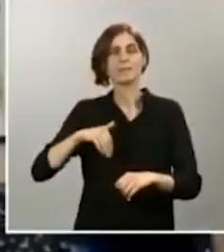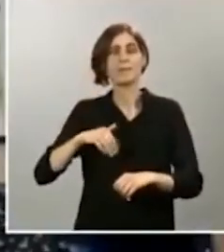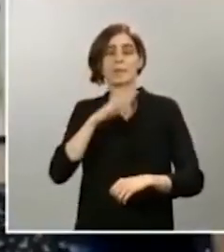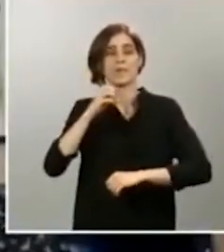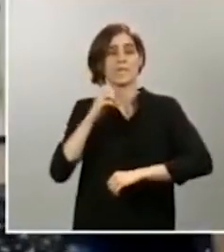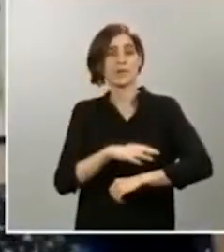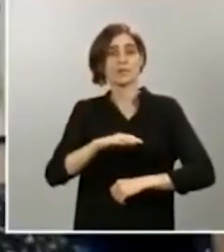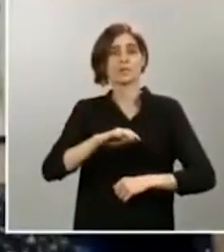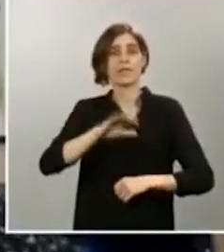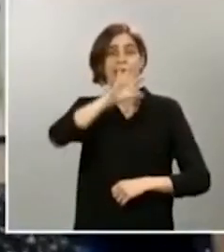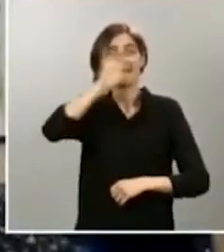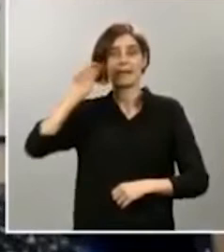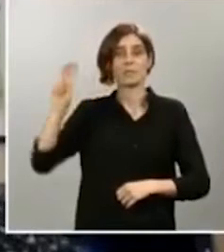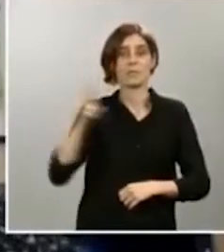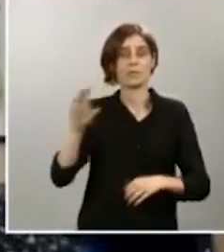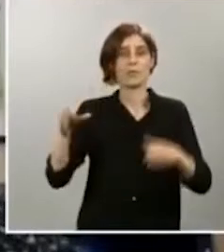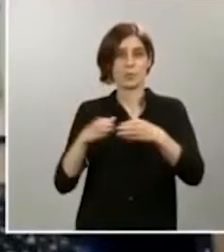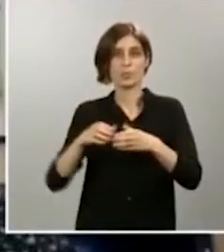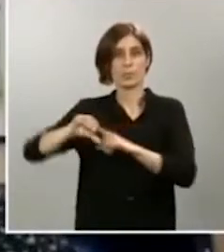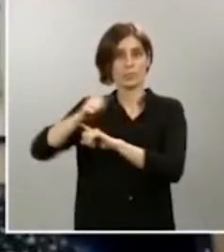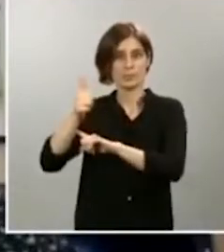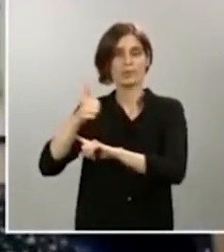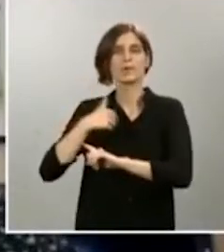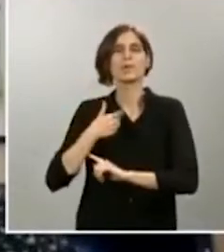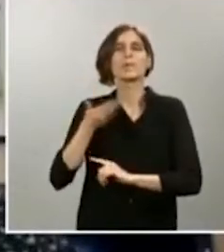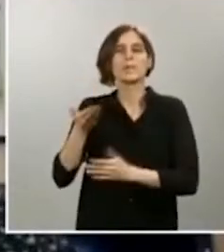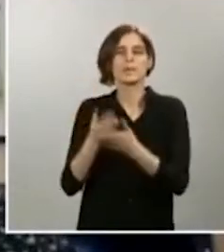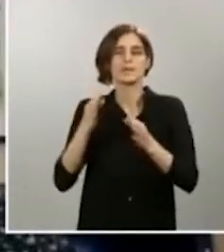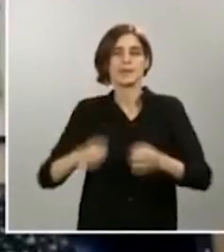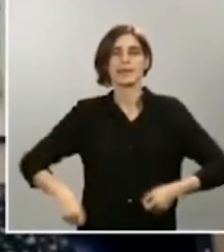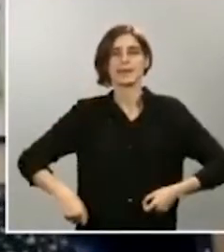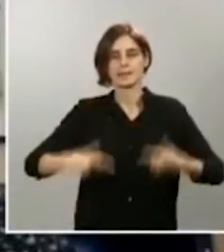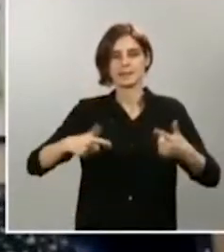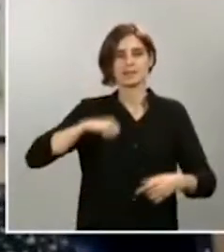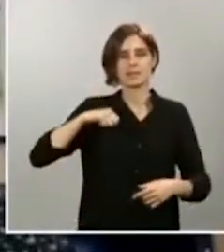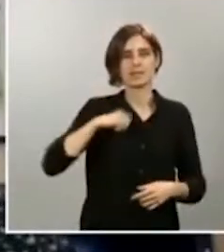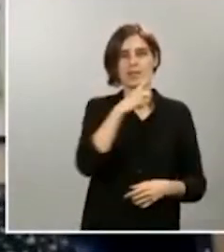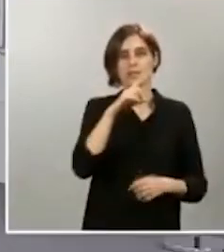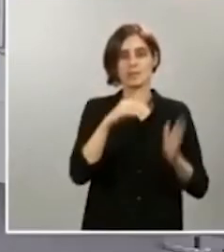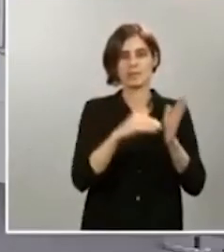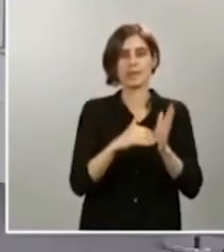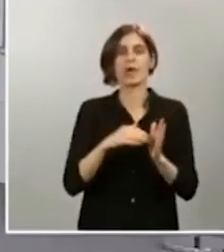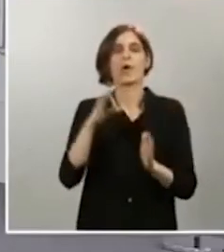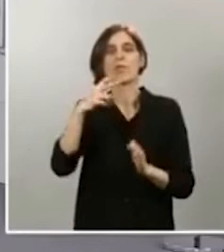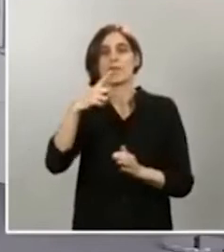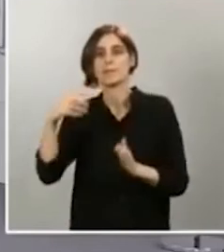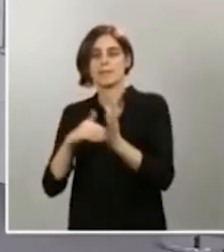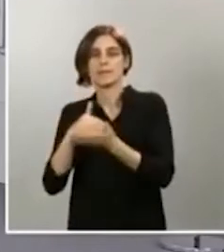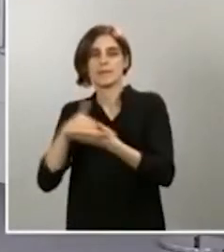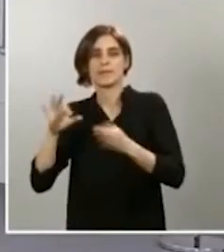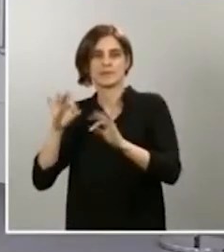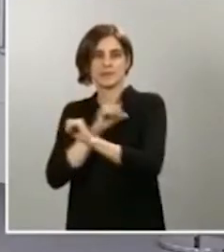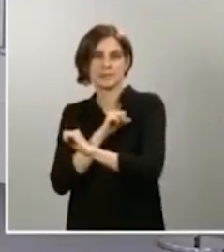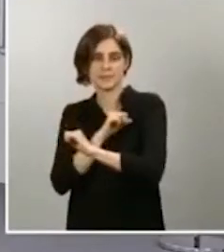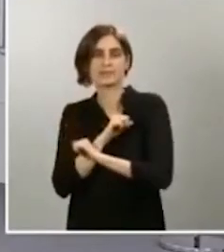el de gasto sanitario de 340.000 millones como el de 100.000 millones para desempleo. Y también, dada la importancia de las exportaciones para la